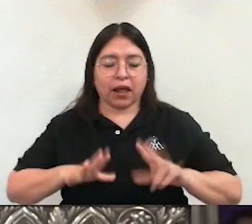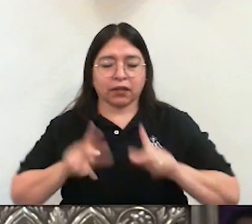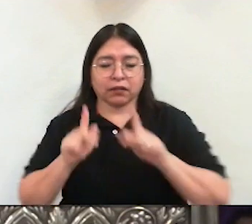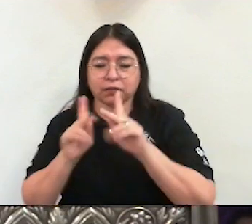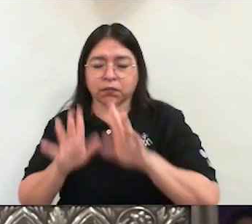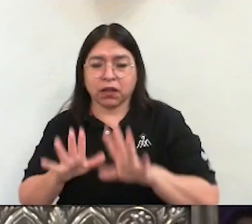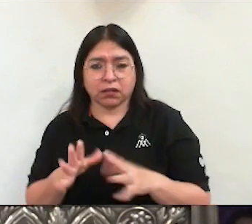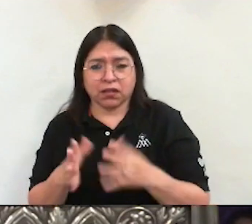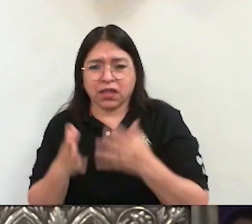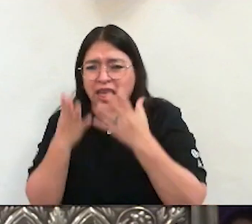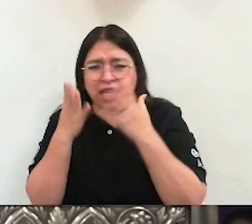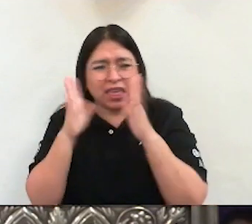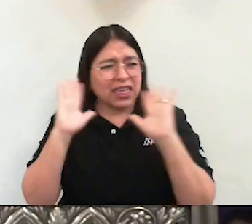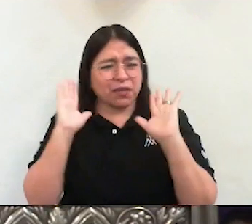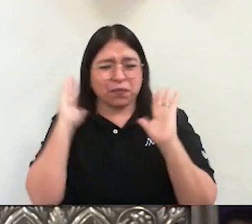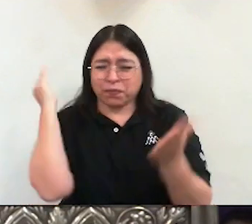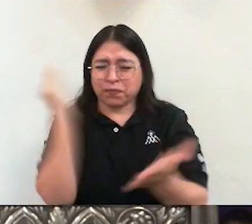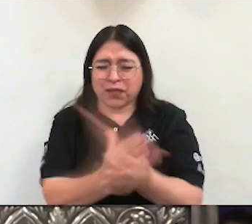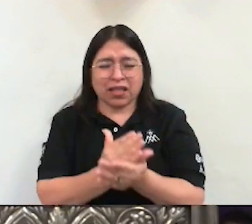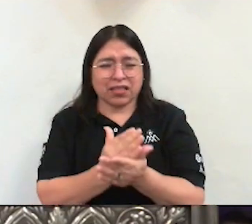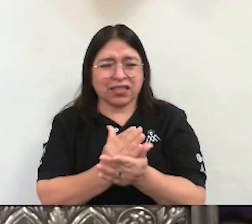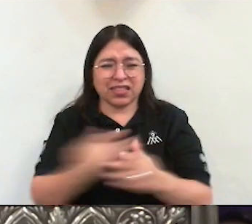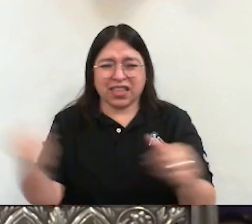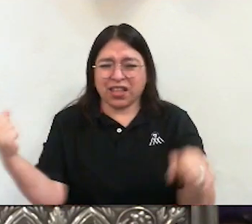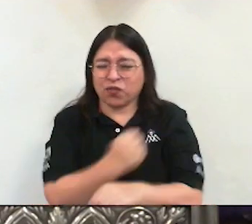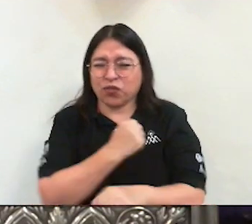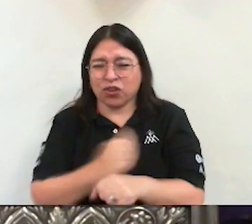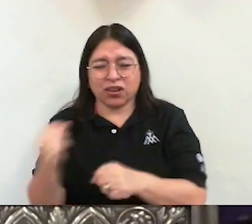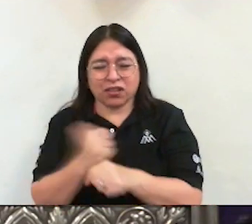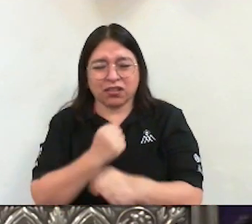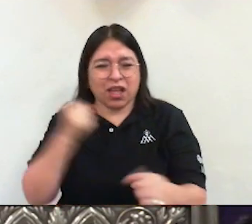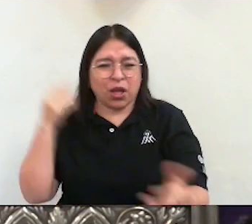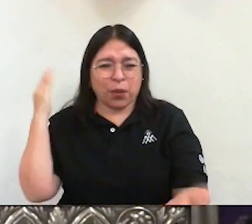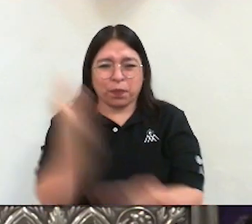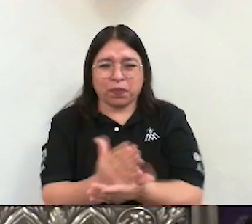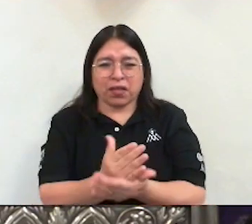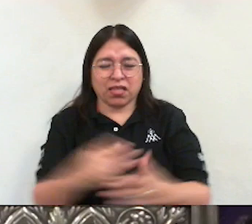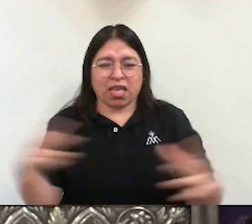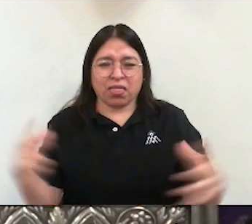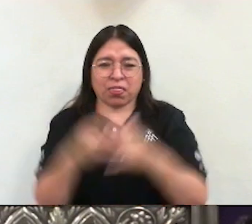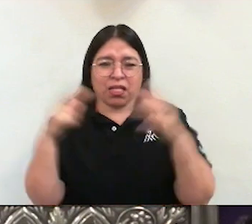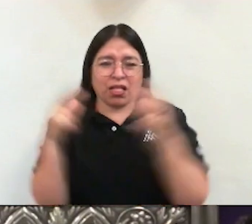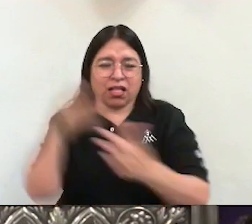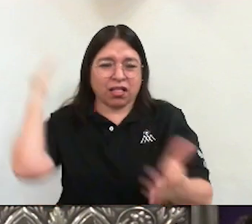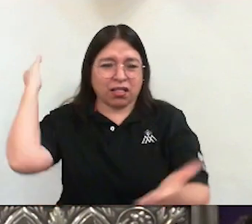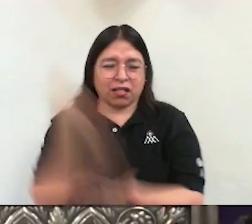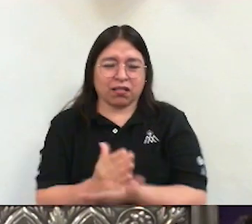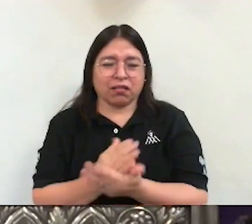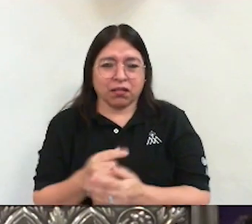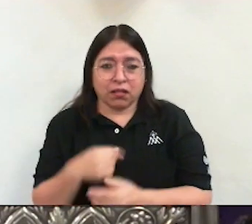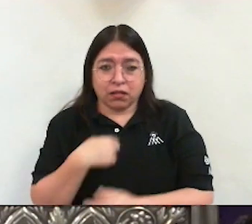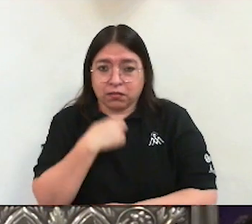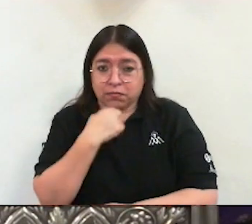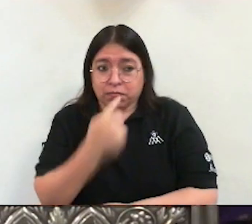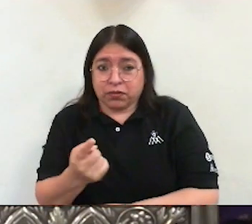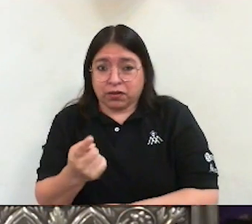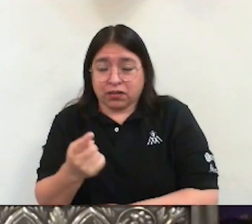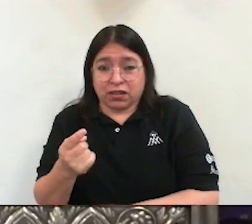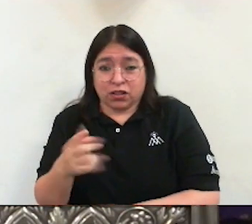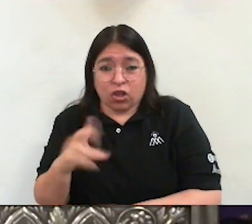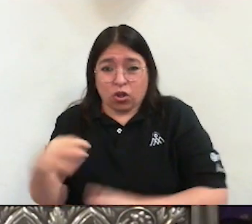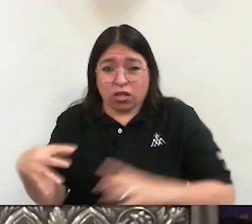violencia en los hogares. No más violencia en las calles. No más violencia